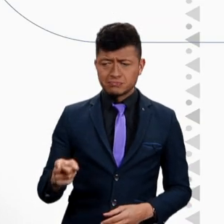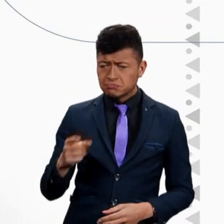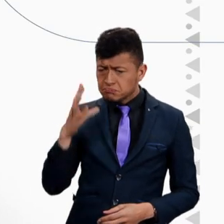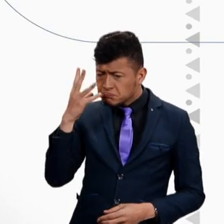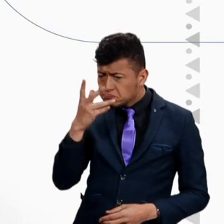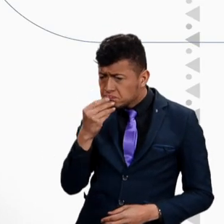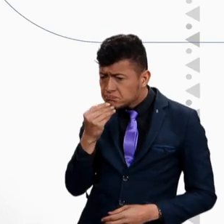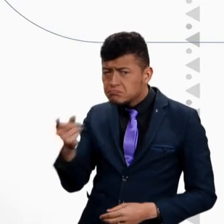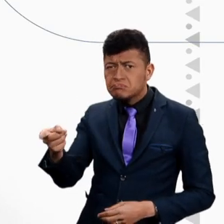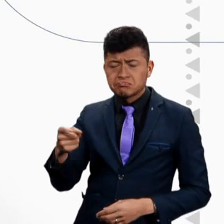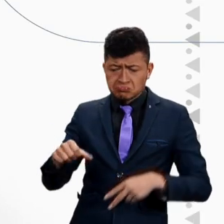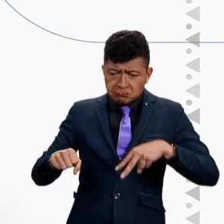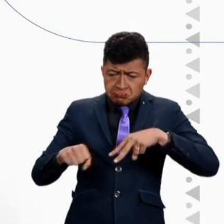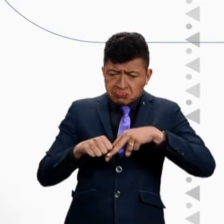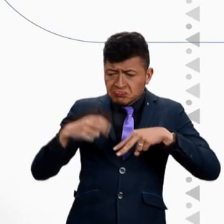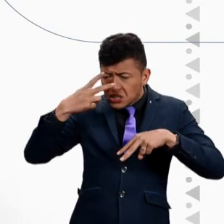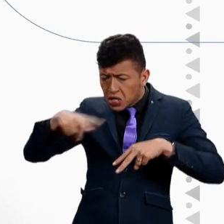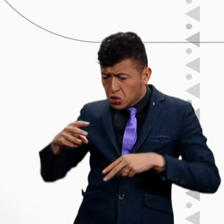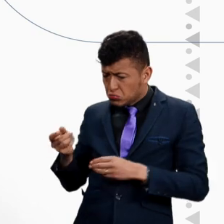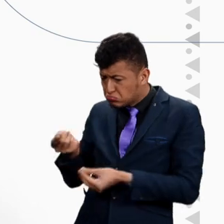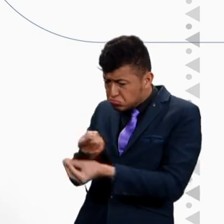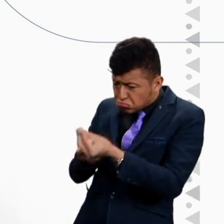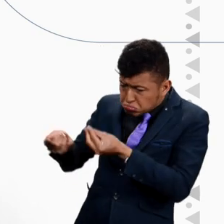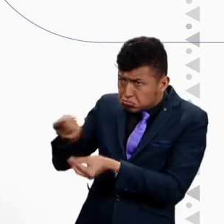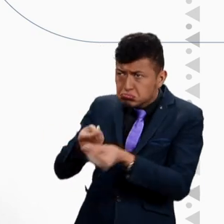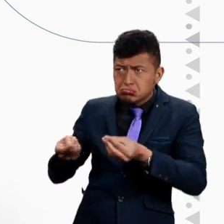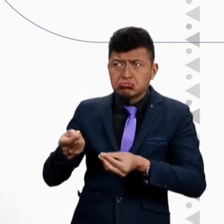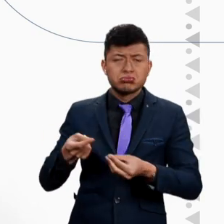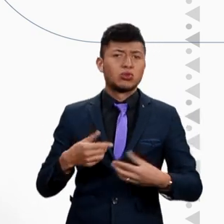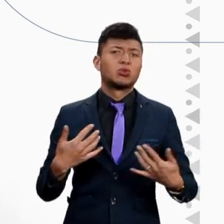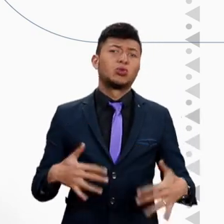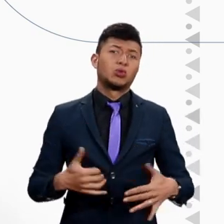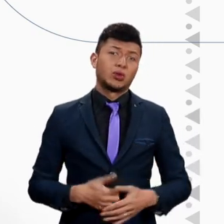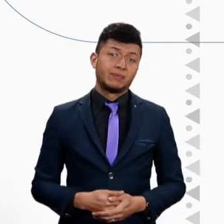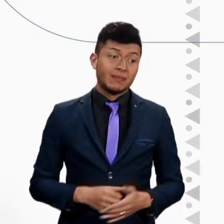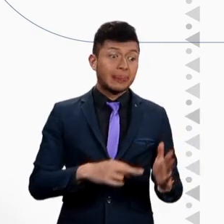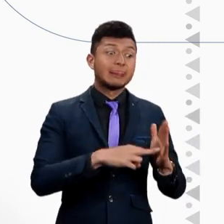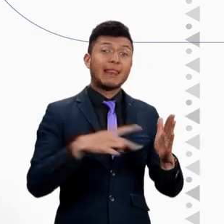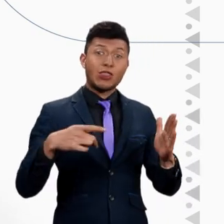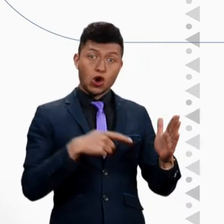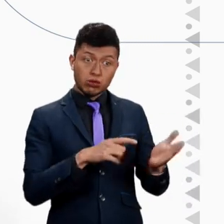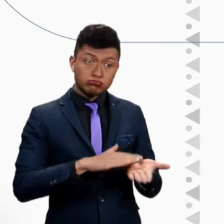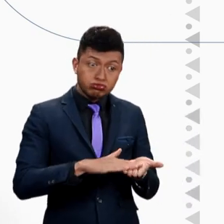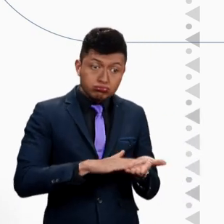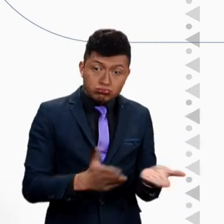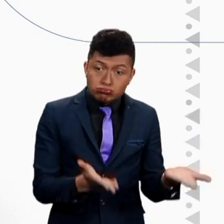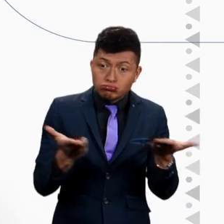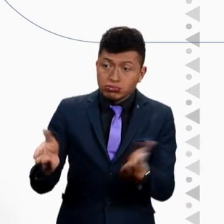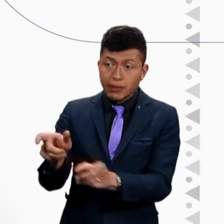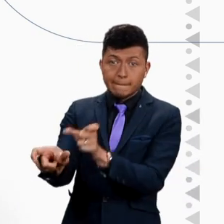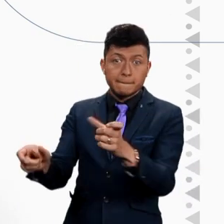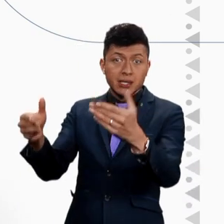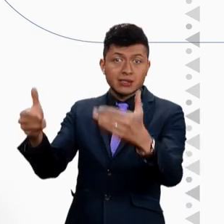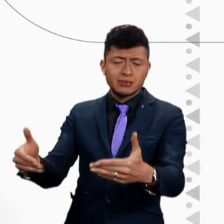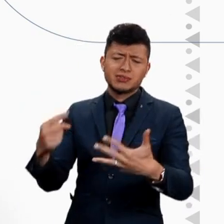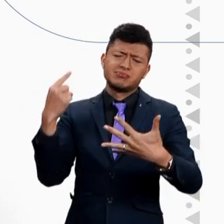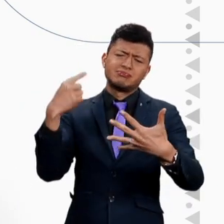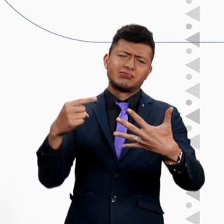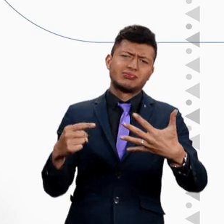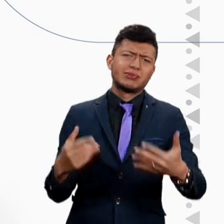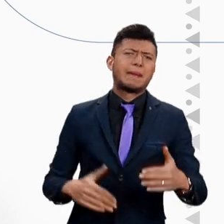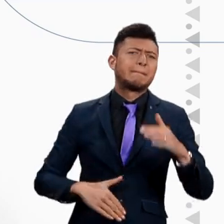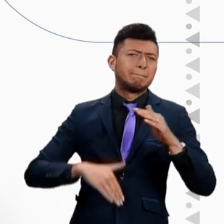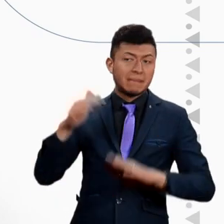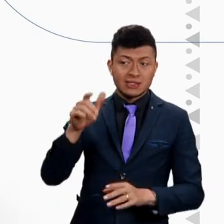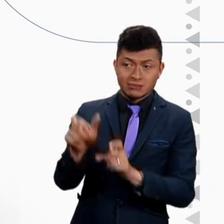¿Qué papá tan lindo diseñó una prótesis y luego el imprimiento es de para su hijo? Las soluciones tecnológicas para las personas con